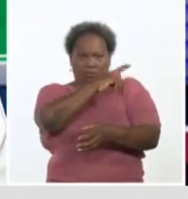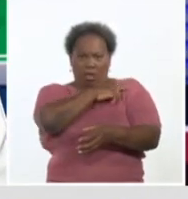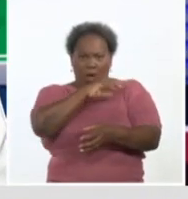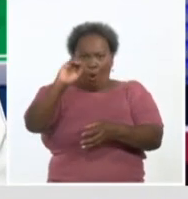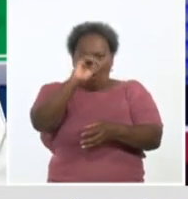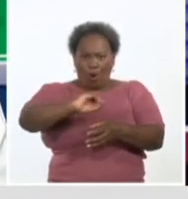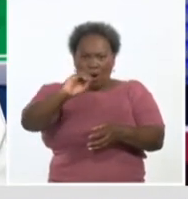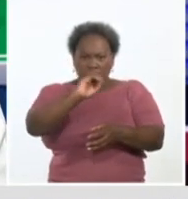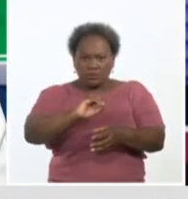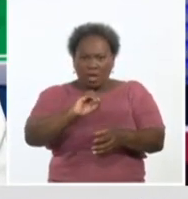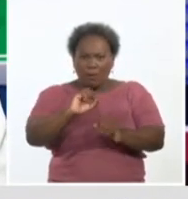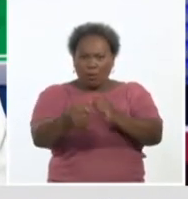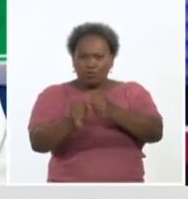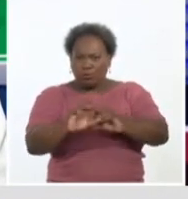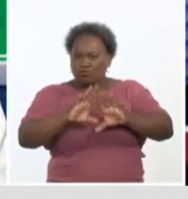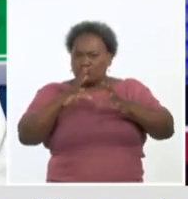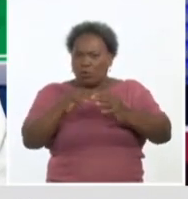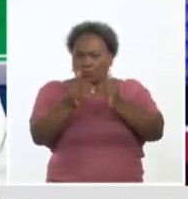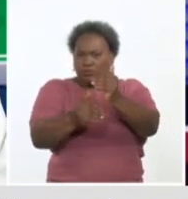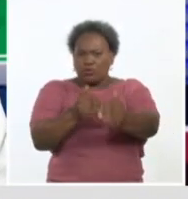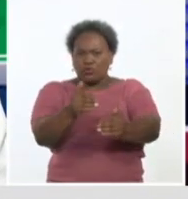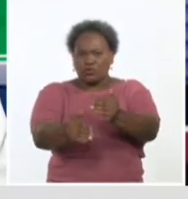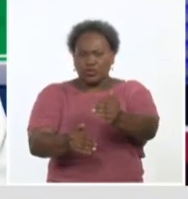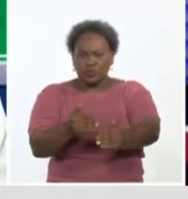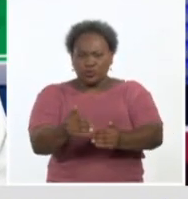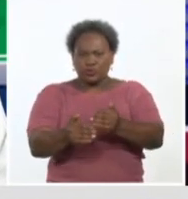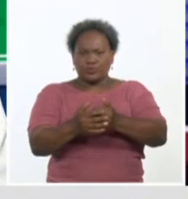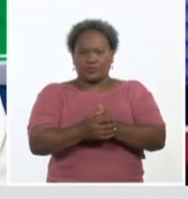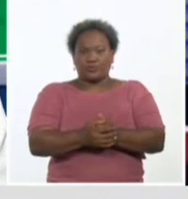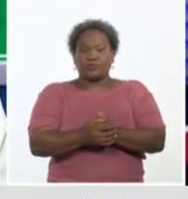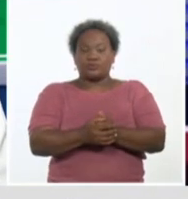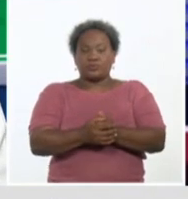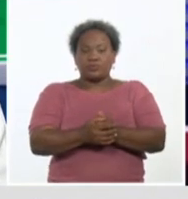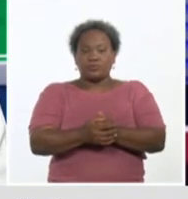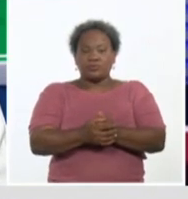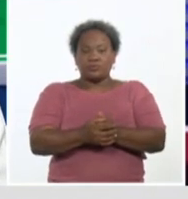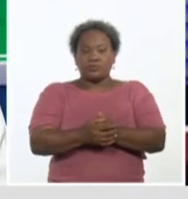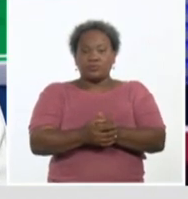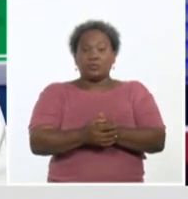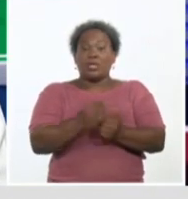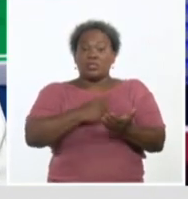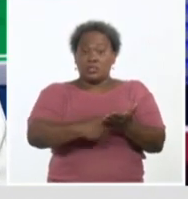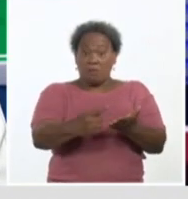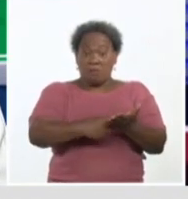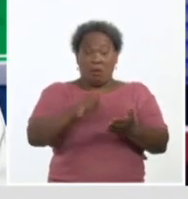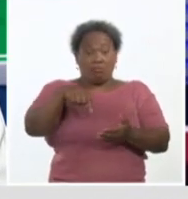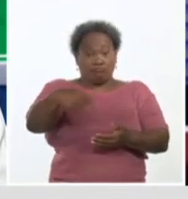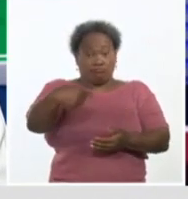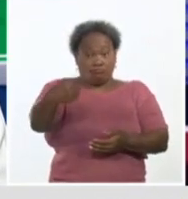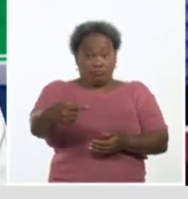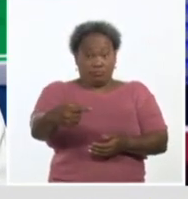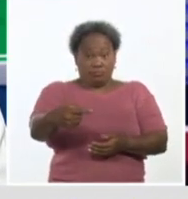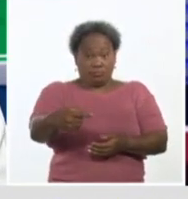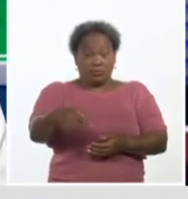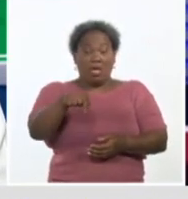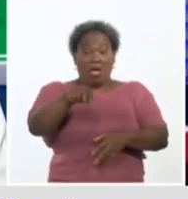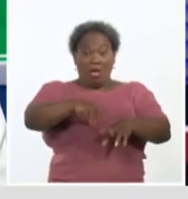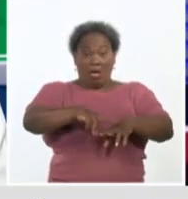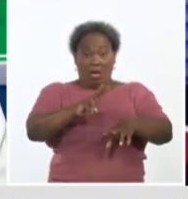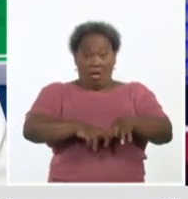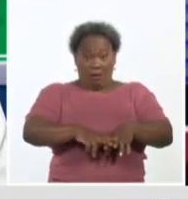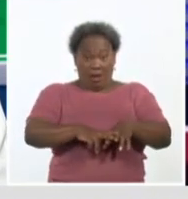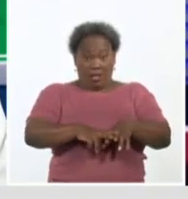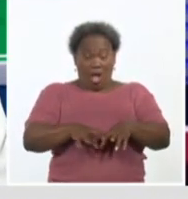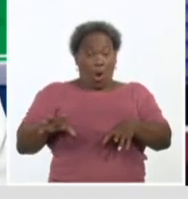lo que va ocurriendo. Como dije, en las próximas semanas va a estar el resto de La Habana en esta